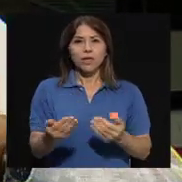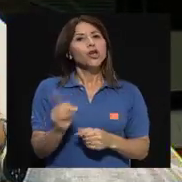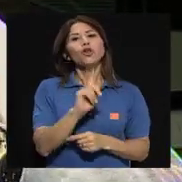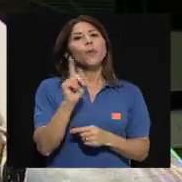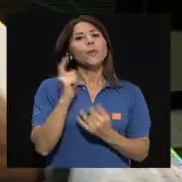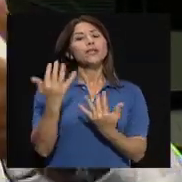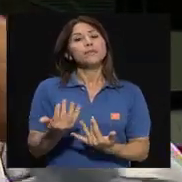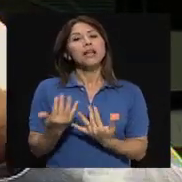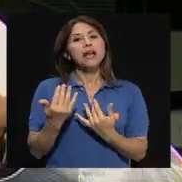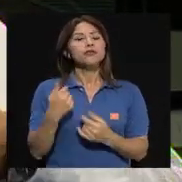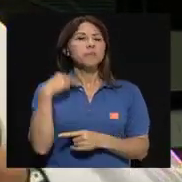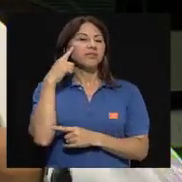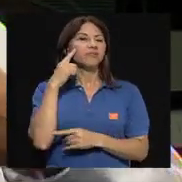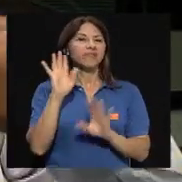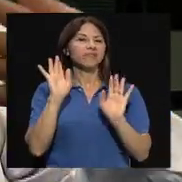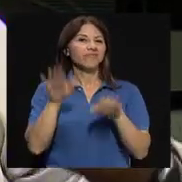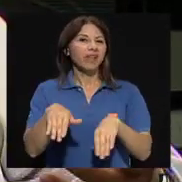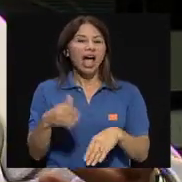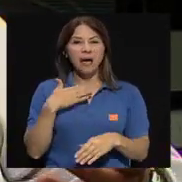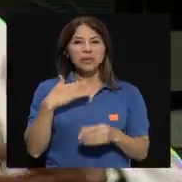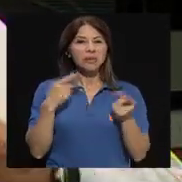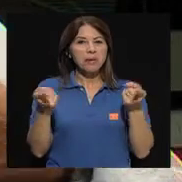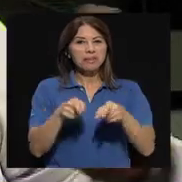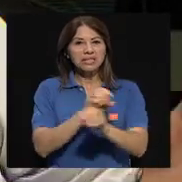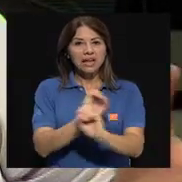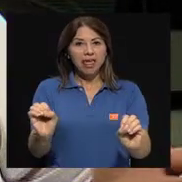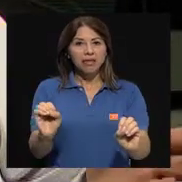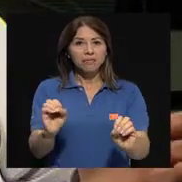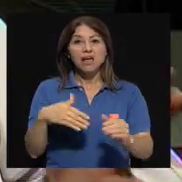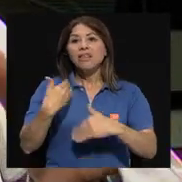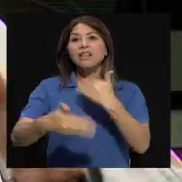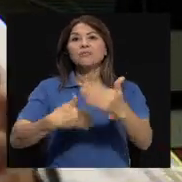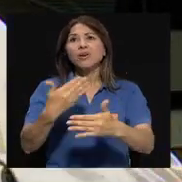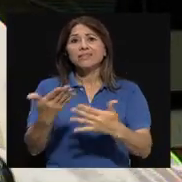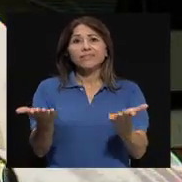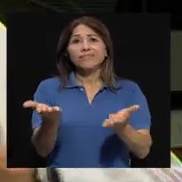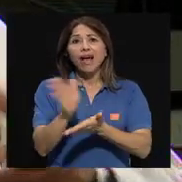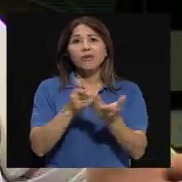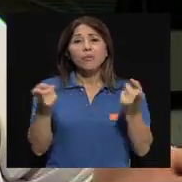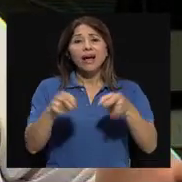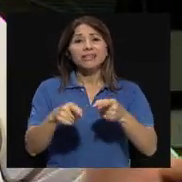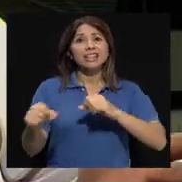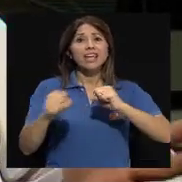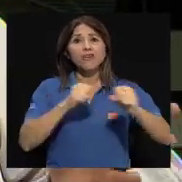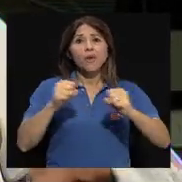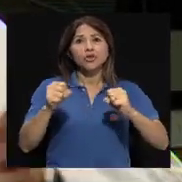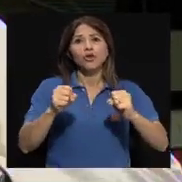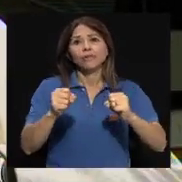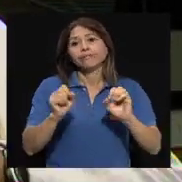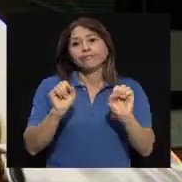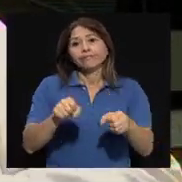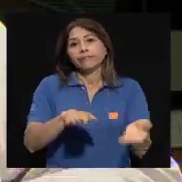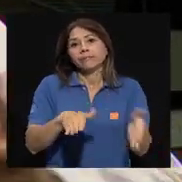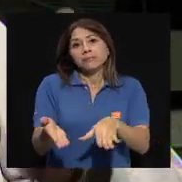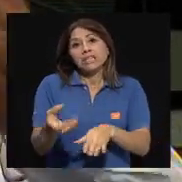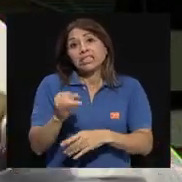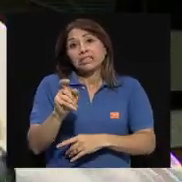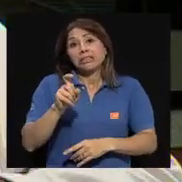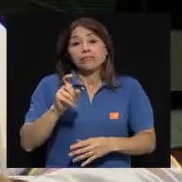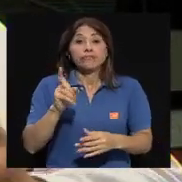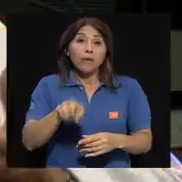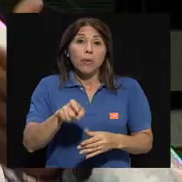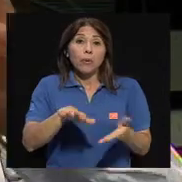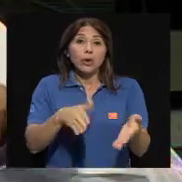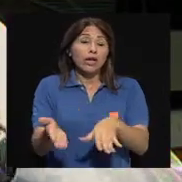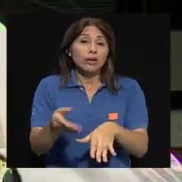a que a mí no me va a pasar, o si viene un terremoto, ya hay nadie se va a salvar, que si me toca, me toca, porque esas son las teorías